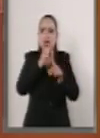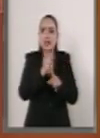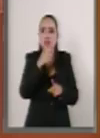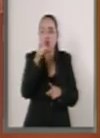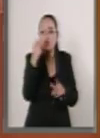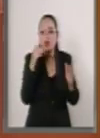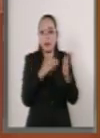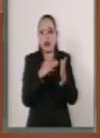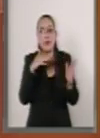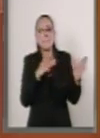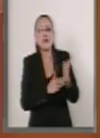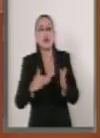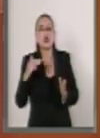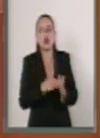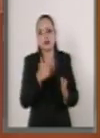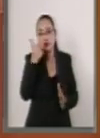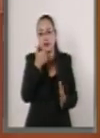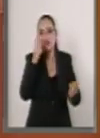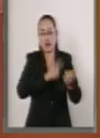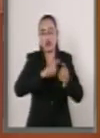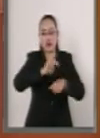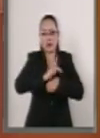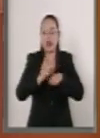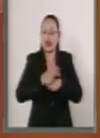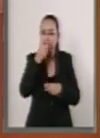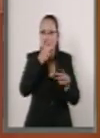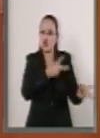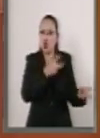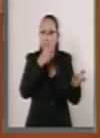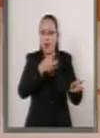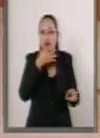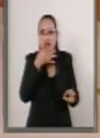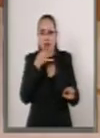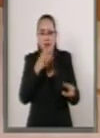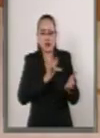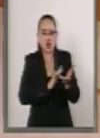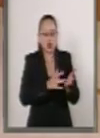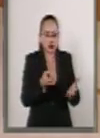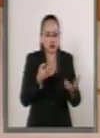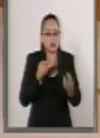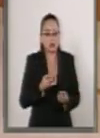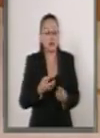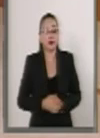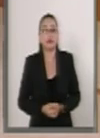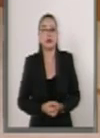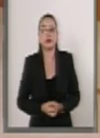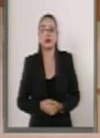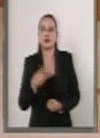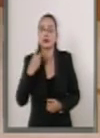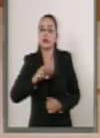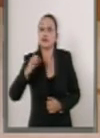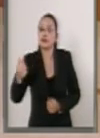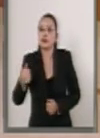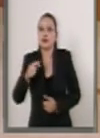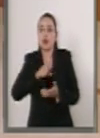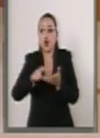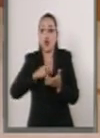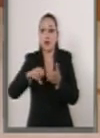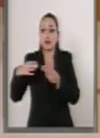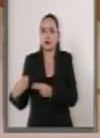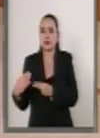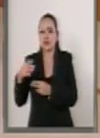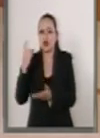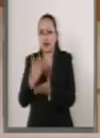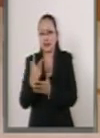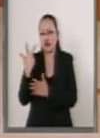en nuestro país. Una barbaridad. Y las compras consolidadas por el otro lado que nos dan 8